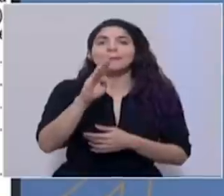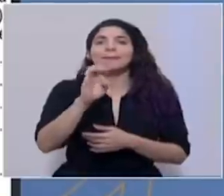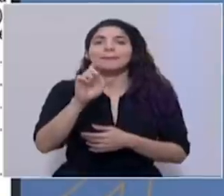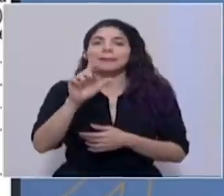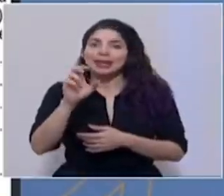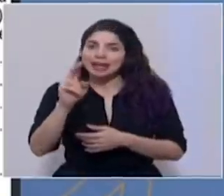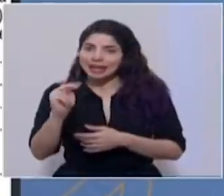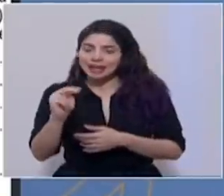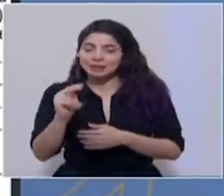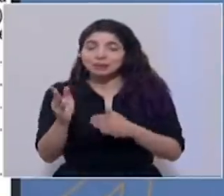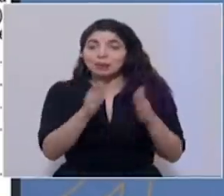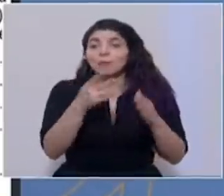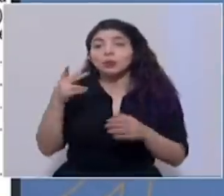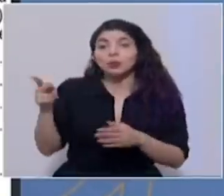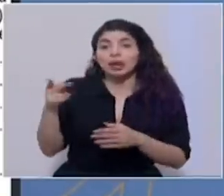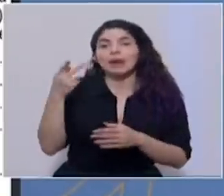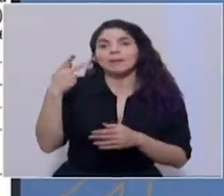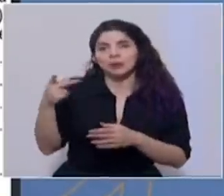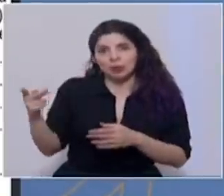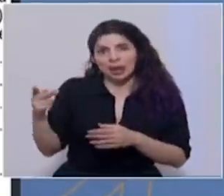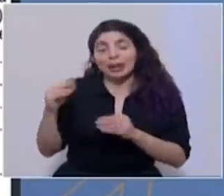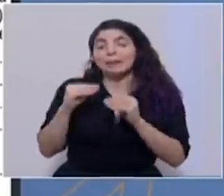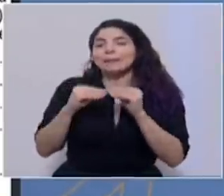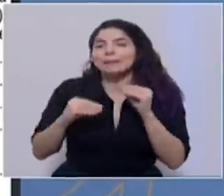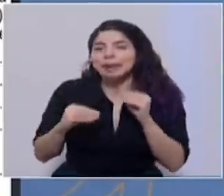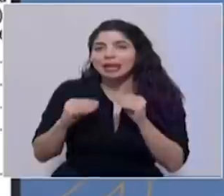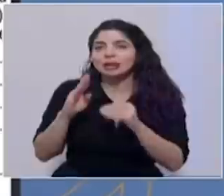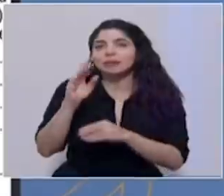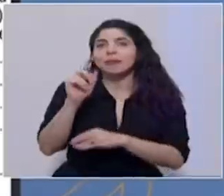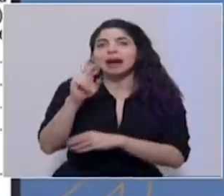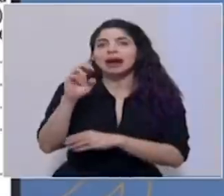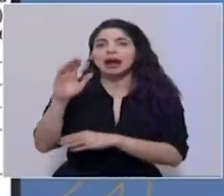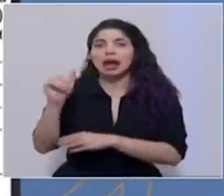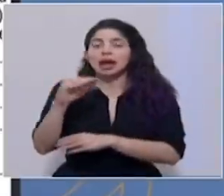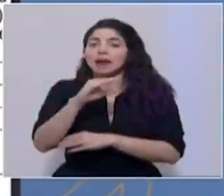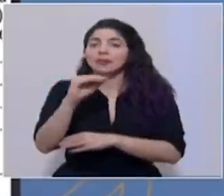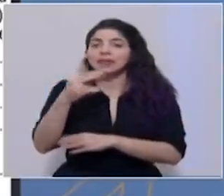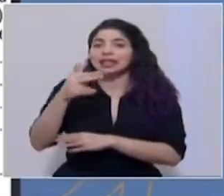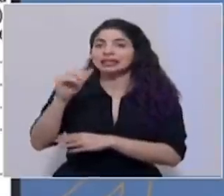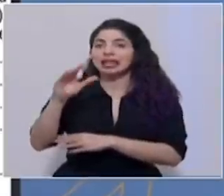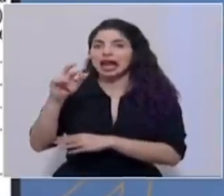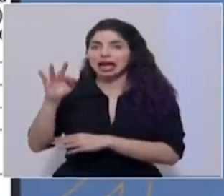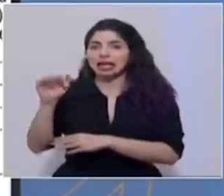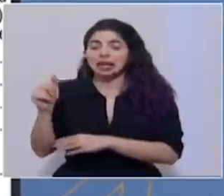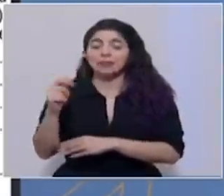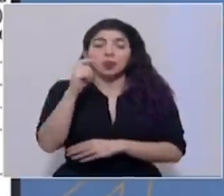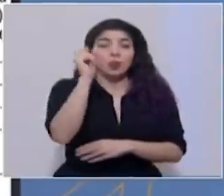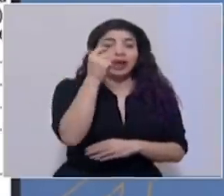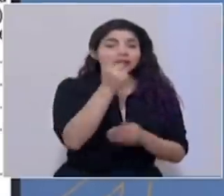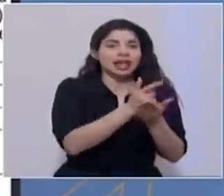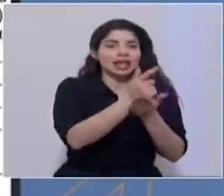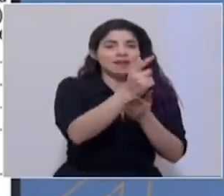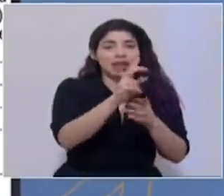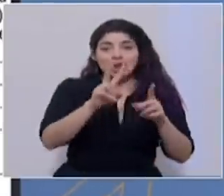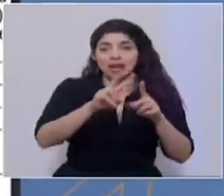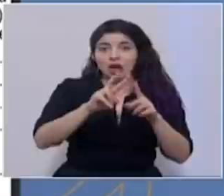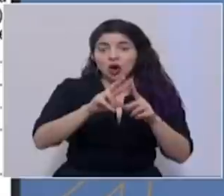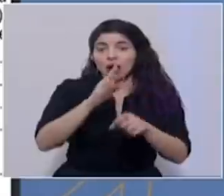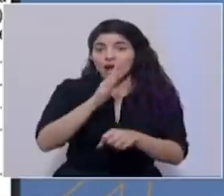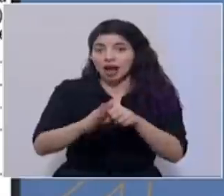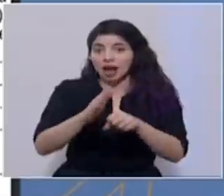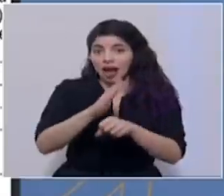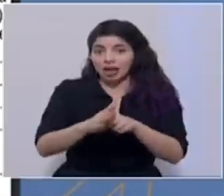en Punta Arenas, Punta Arenas, salvo los distritos de Barranca y Chacarita, en Guanacaste, Liberia, Nicoya y Cañas,